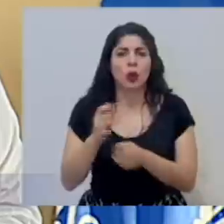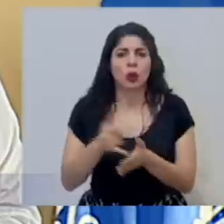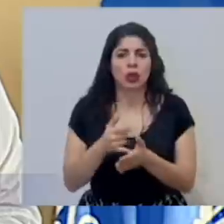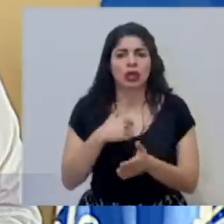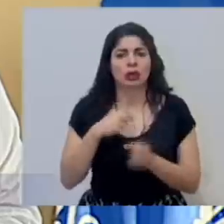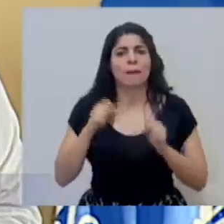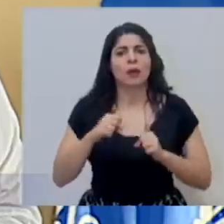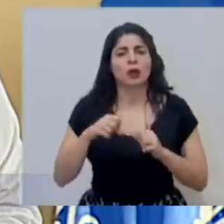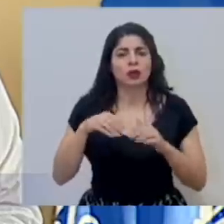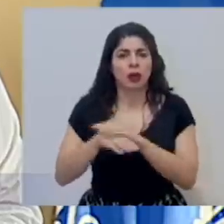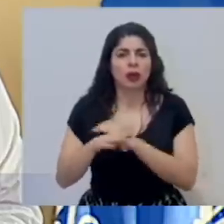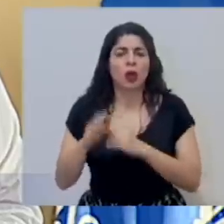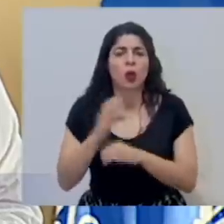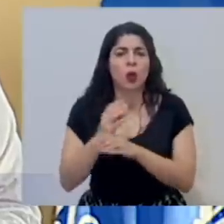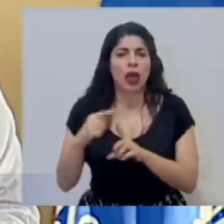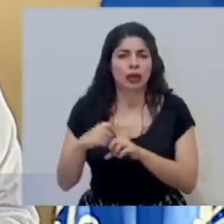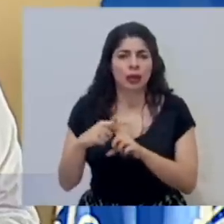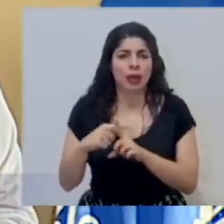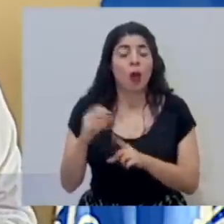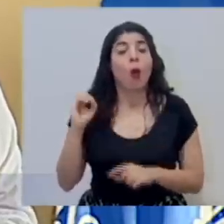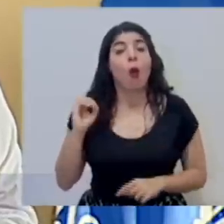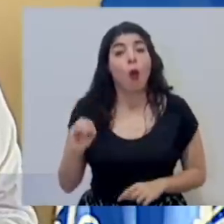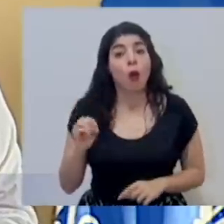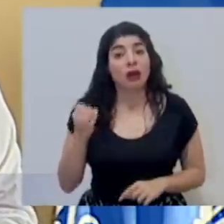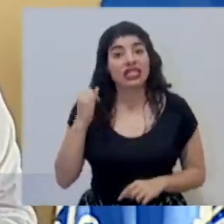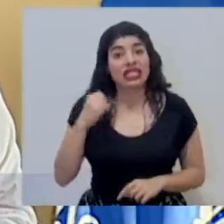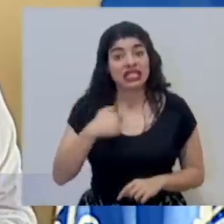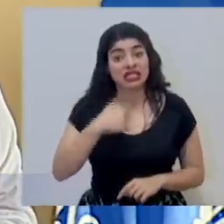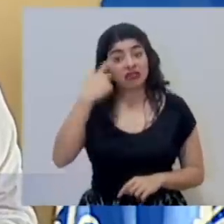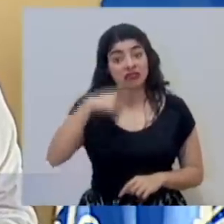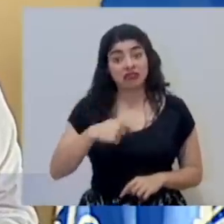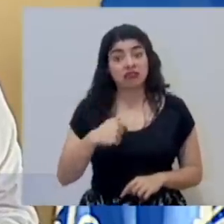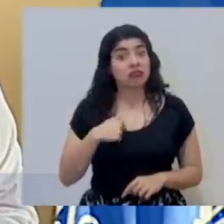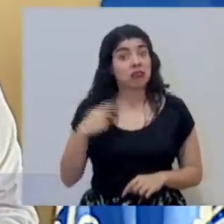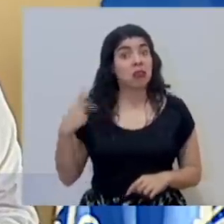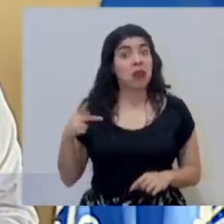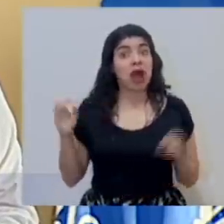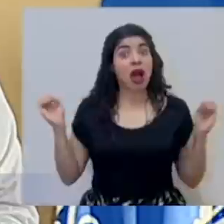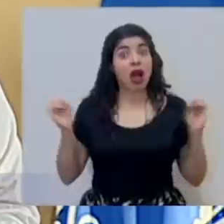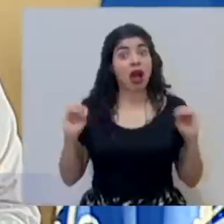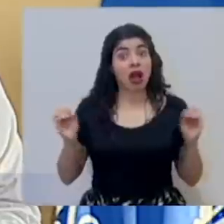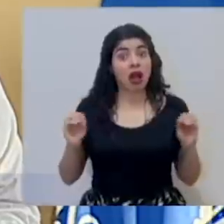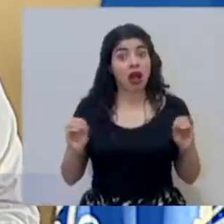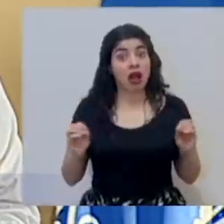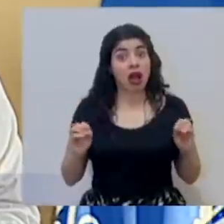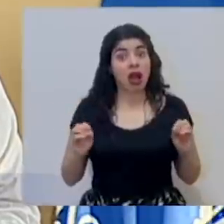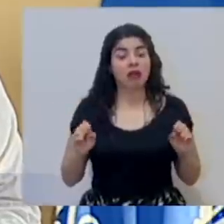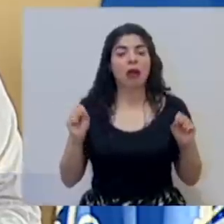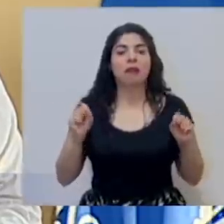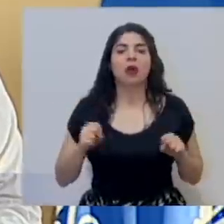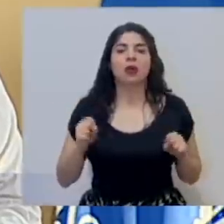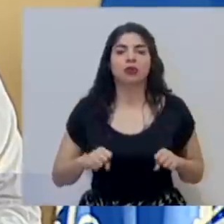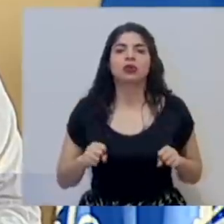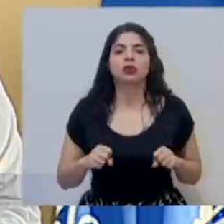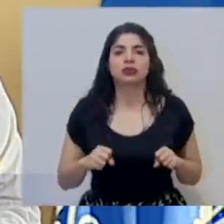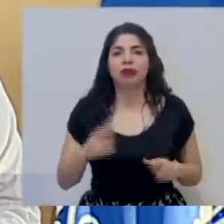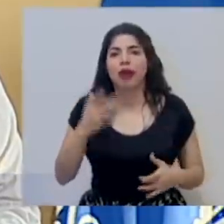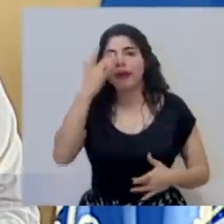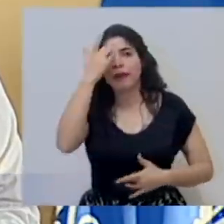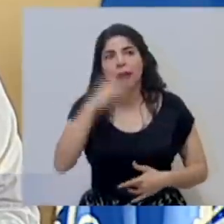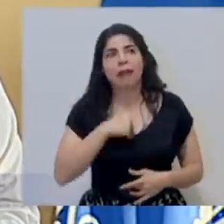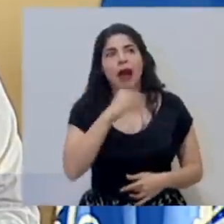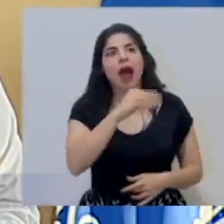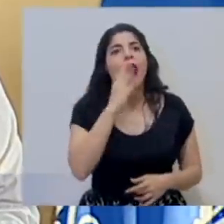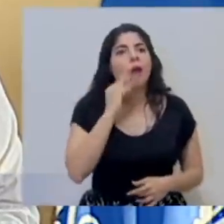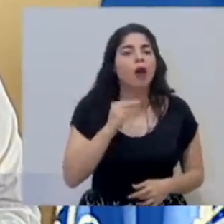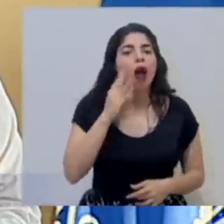en una unidad de cuidados moderados o si usted es una persona que no tiene factores de riesgo de enfermar a su abuelo,